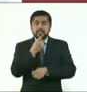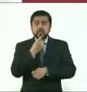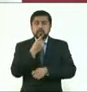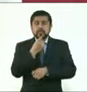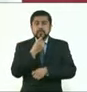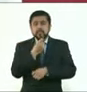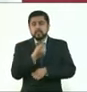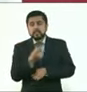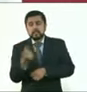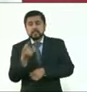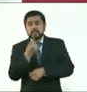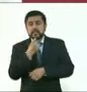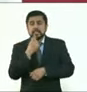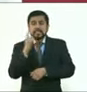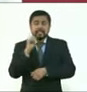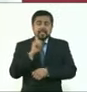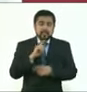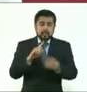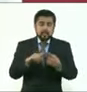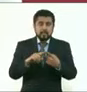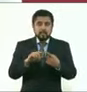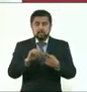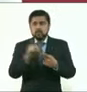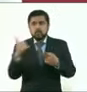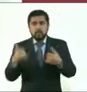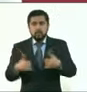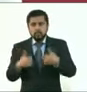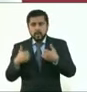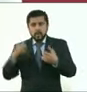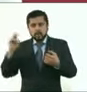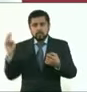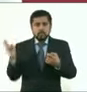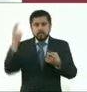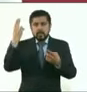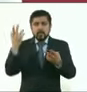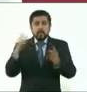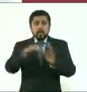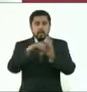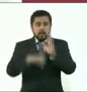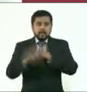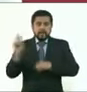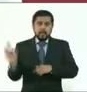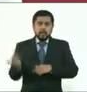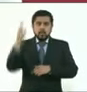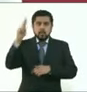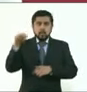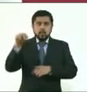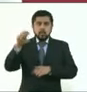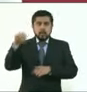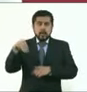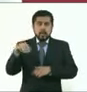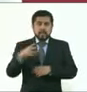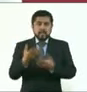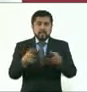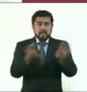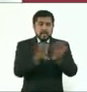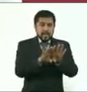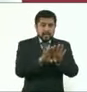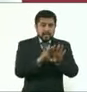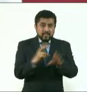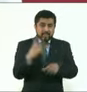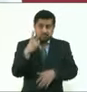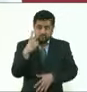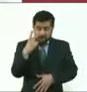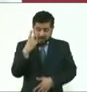universitarios. Bueno, por decirles, la Universidad Nacional Autónoma de México lleva cerrada prácticamente dos años.